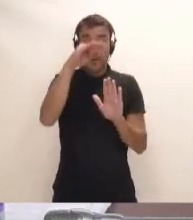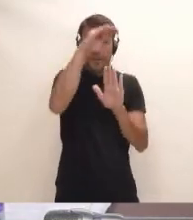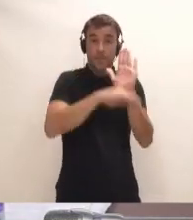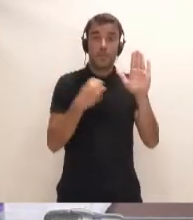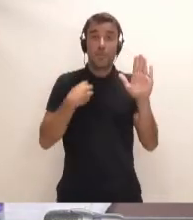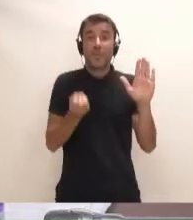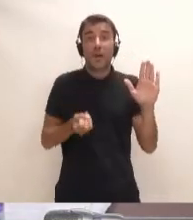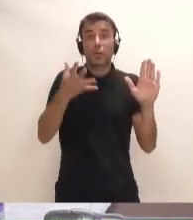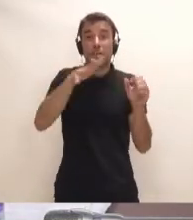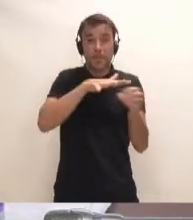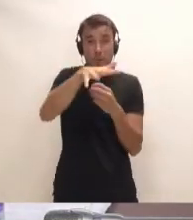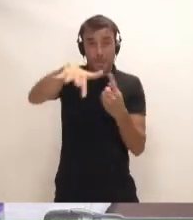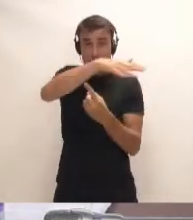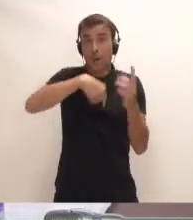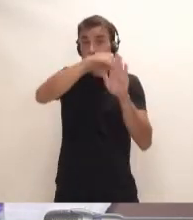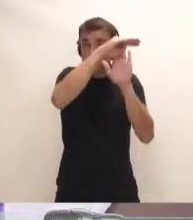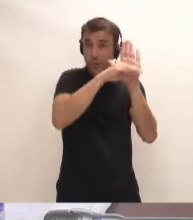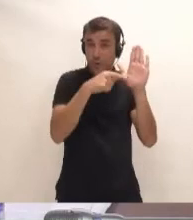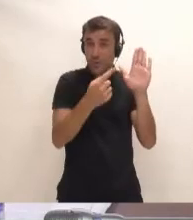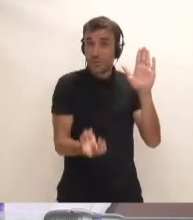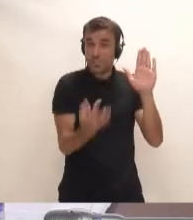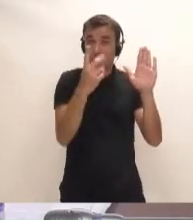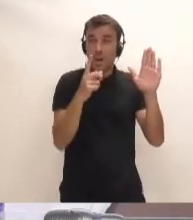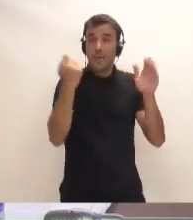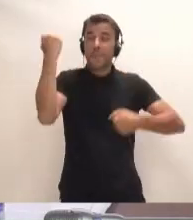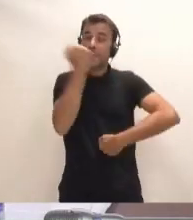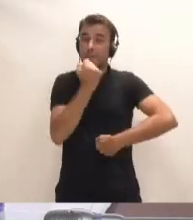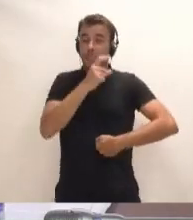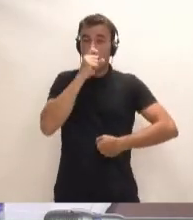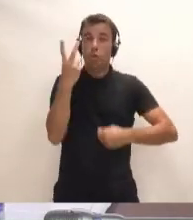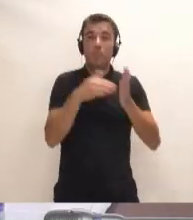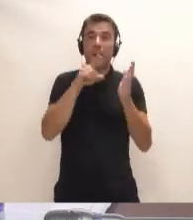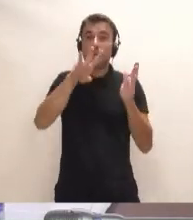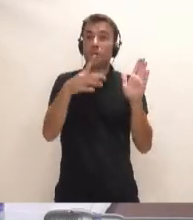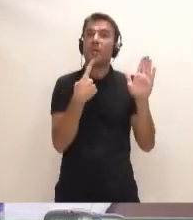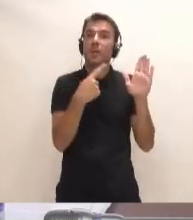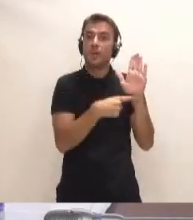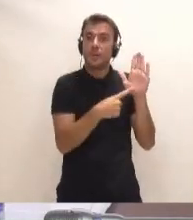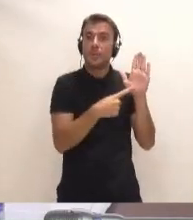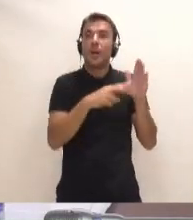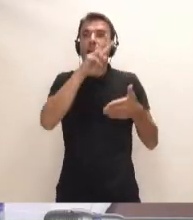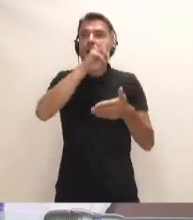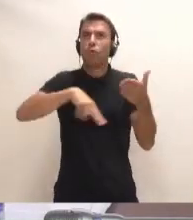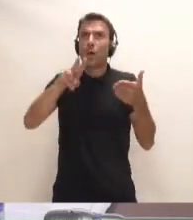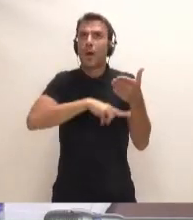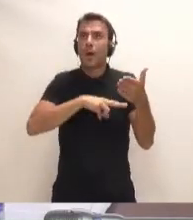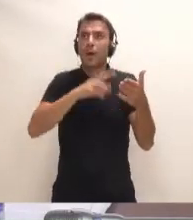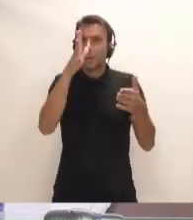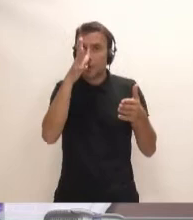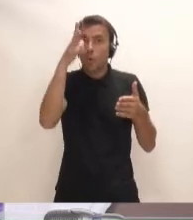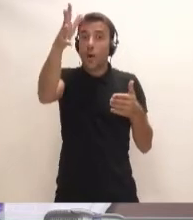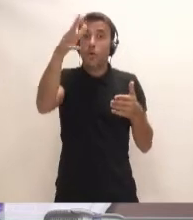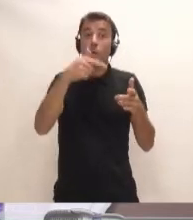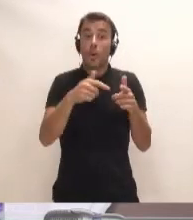declaración de impacto ambiental, que salió en diciembre de 2014, dice que caducará a los cinco años de haber sido